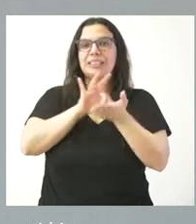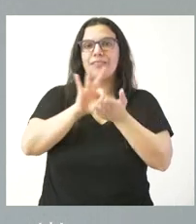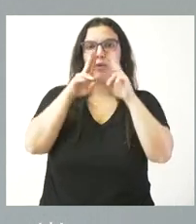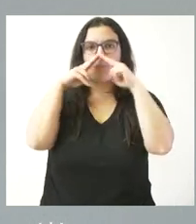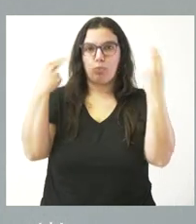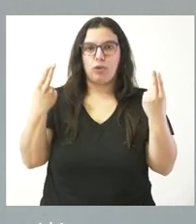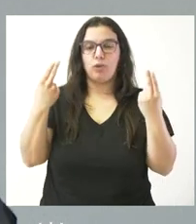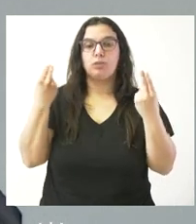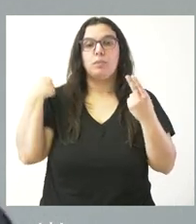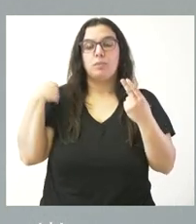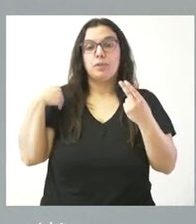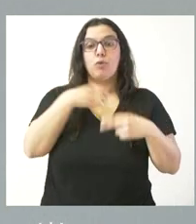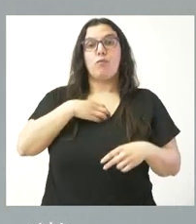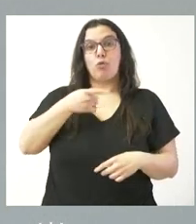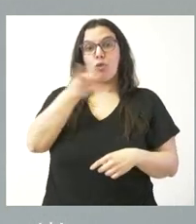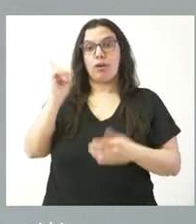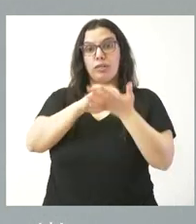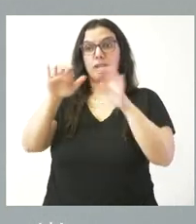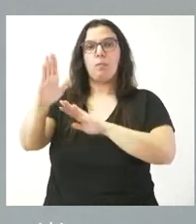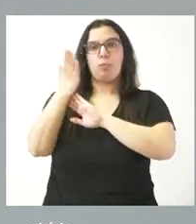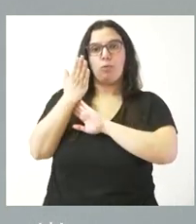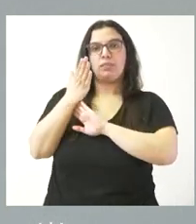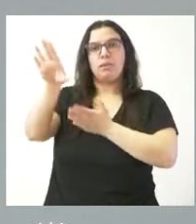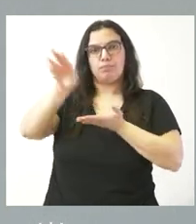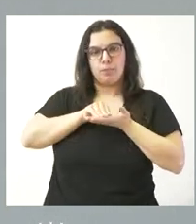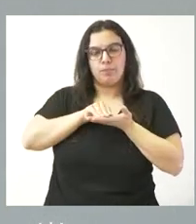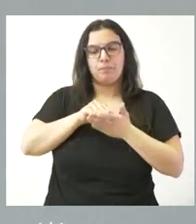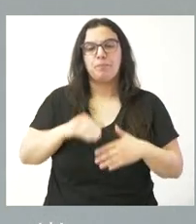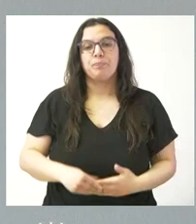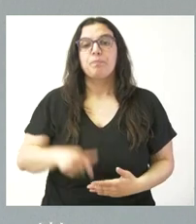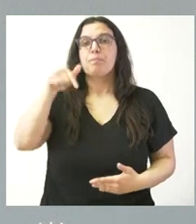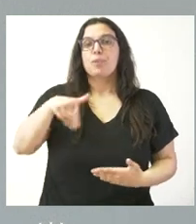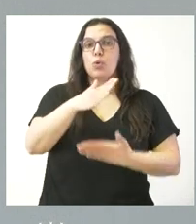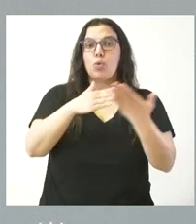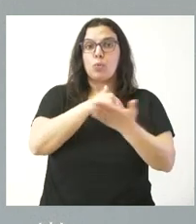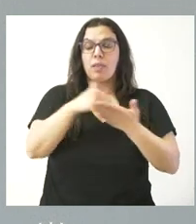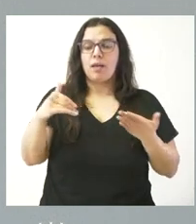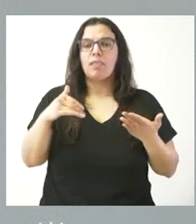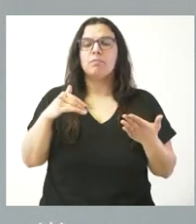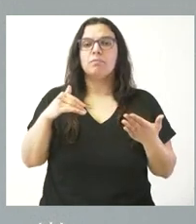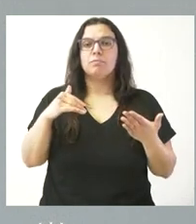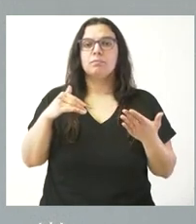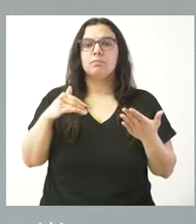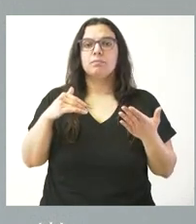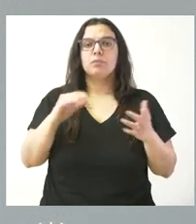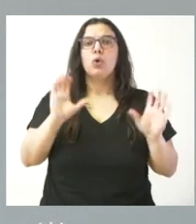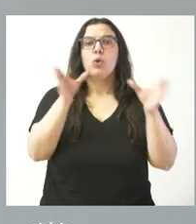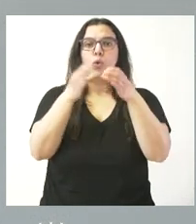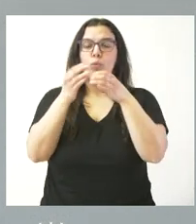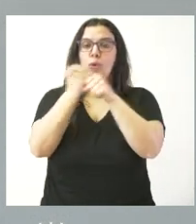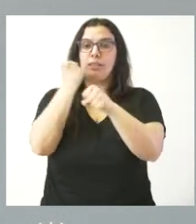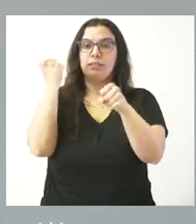a propuesta de los empleados públicos de Castilla y León. Tenemos en la Comunidad Autónoma de Castilla y León un conjunto de grupos de trabajo